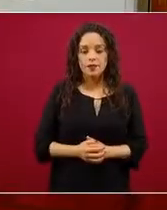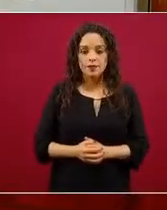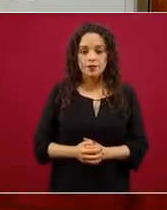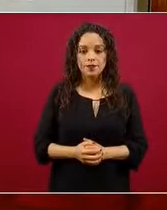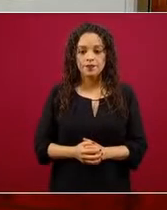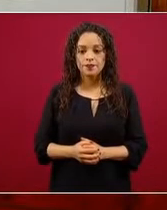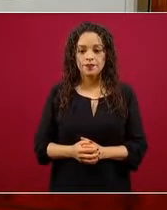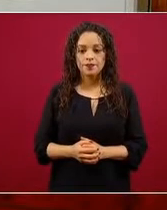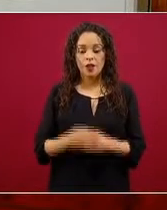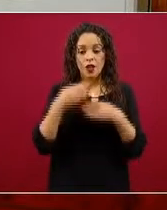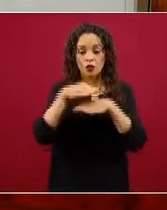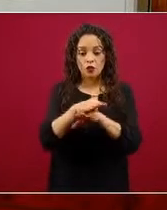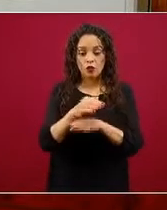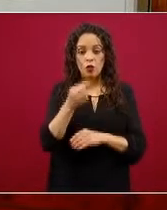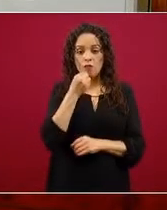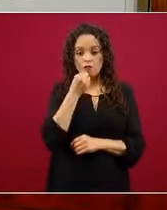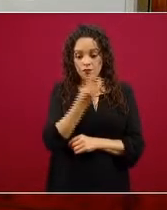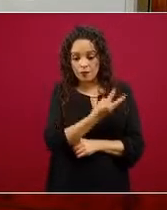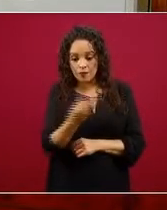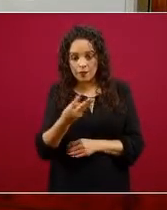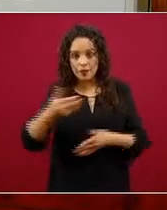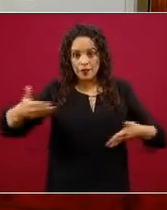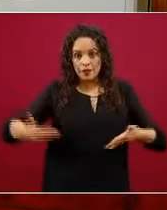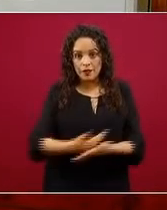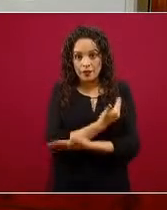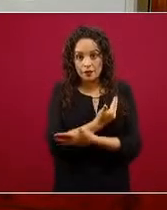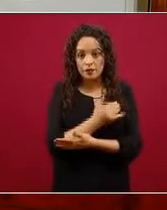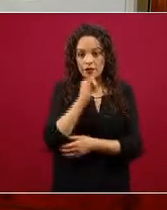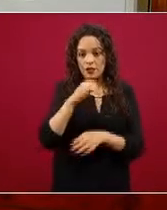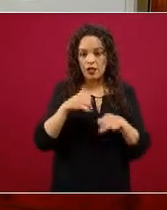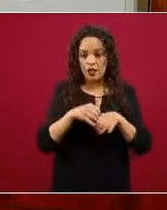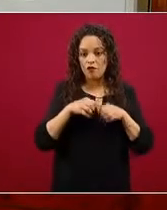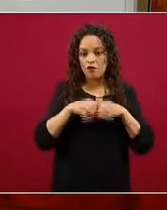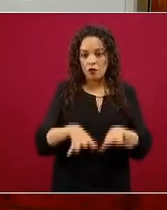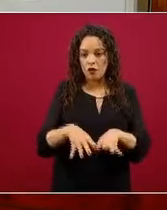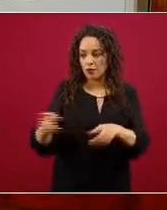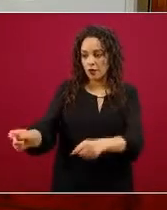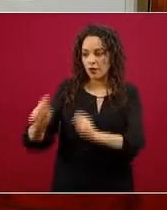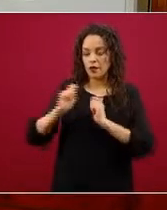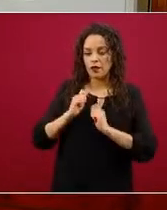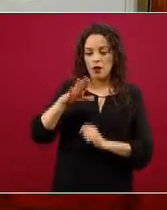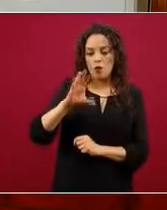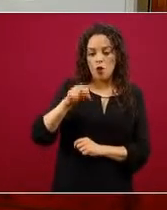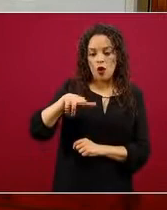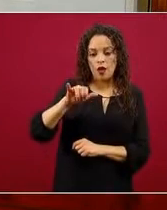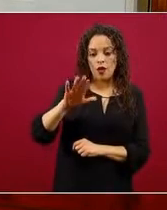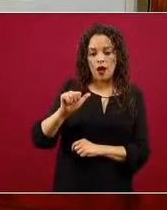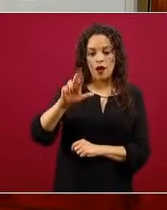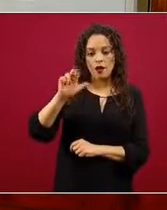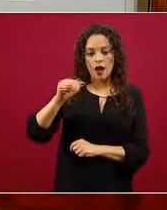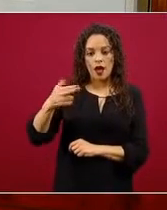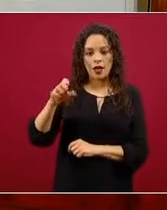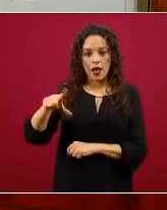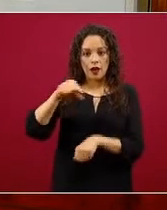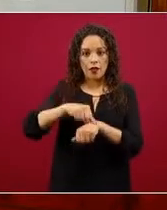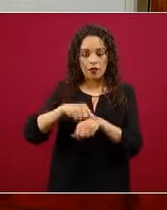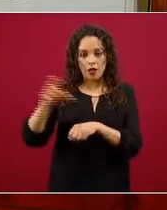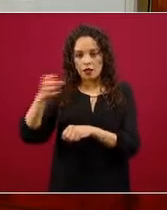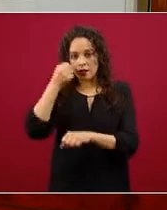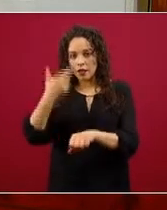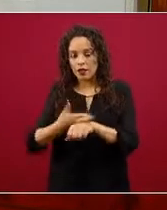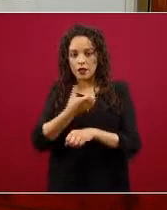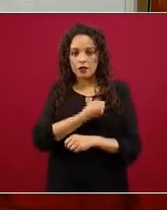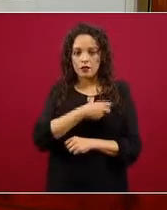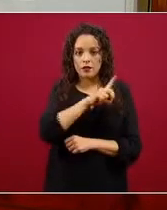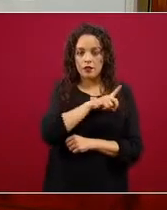Sobre los trillizos, efectivamente la información que tenemos, que muy amablemente nos transmitió la doctora Mónica Rangel, quien es la secretaria de Salud del